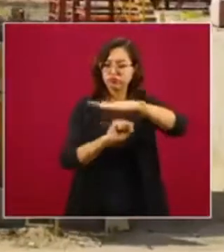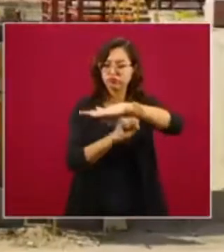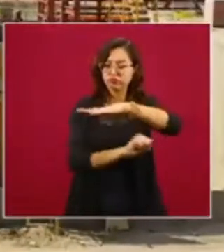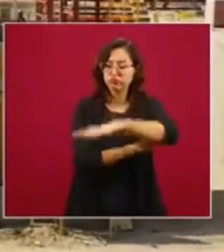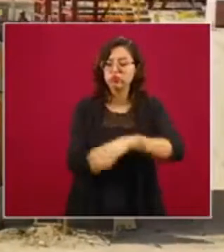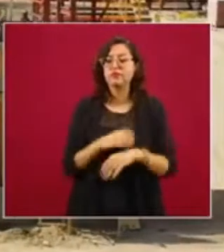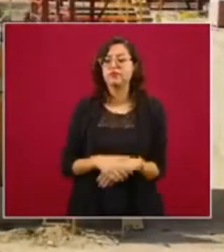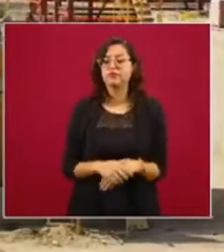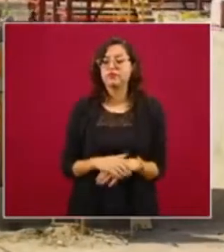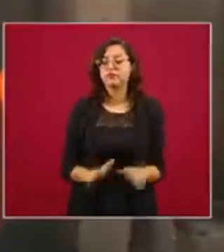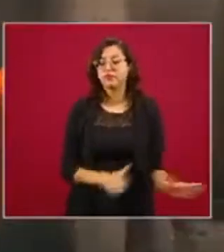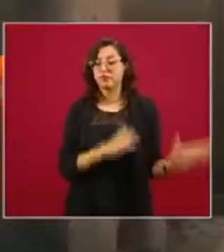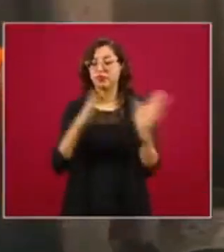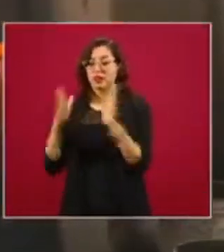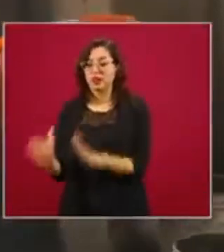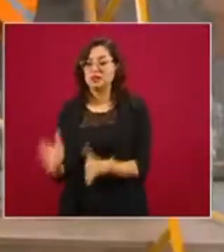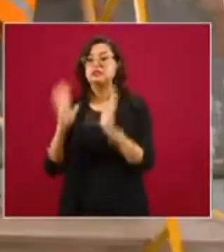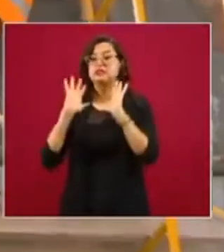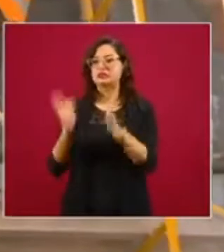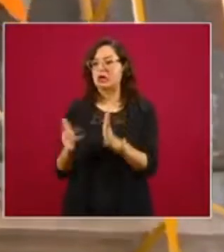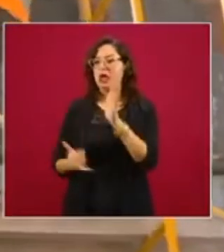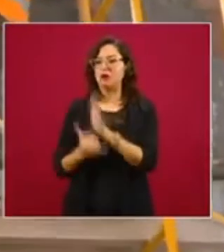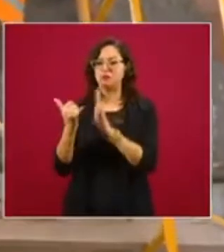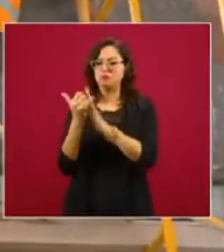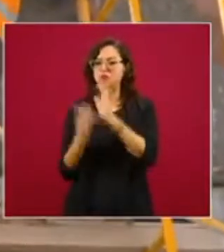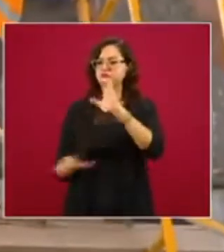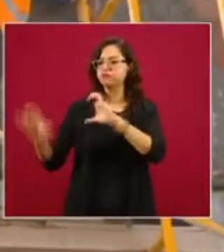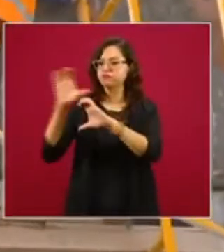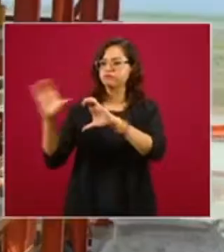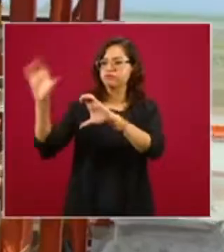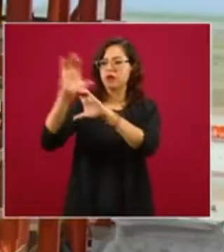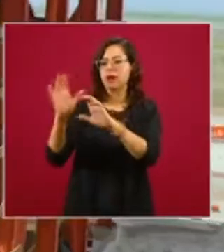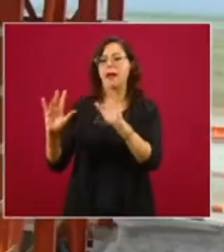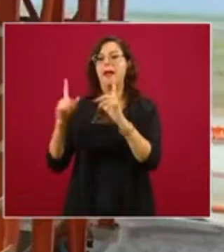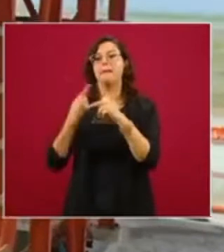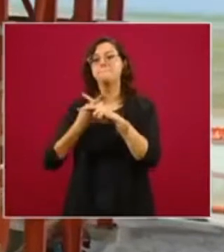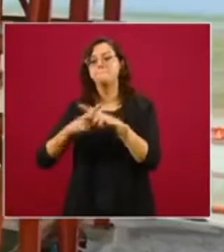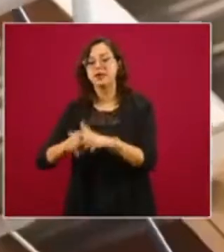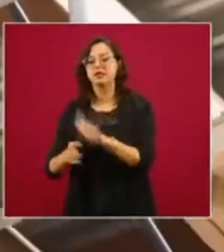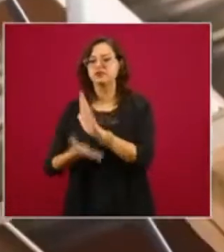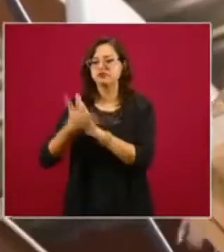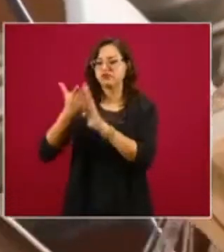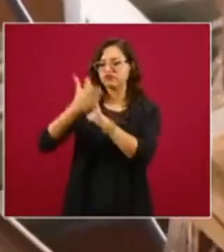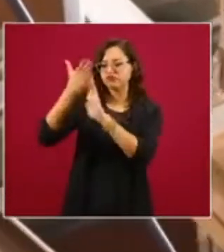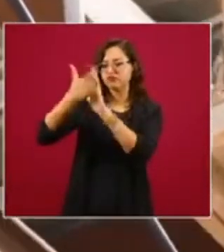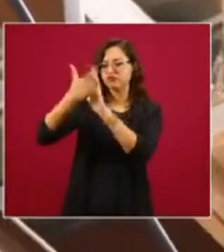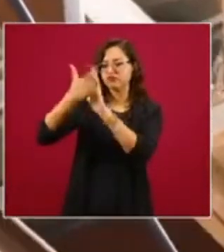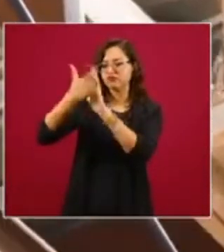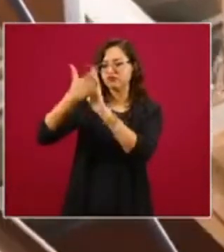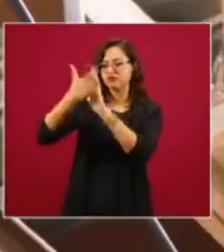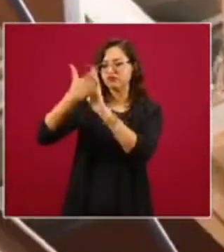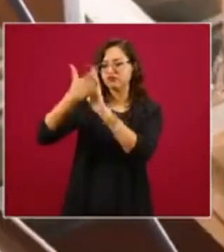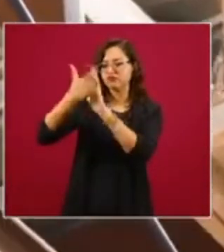se realiza el aplanado de muros interiores y exteriores, así como el montaje de contraventeos en